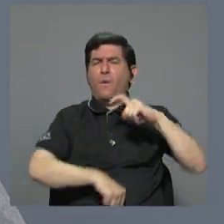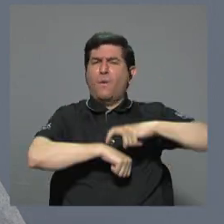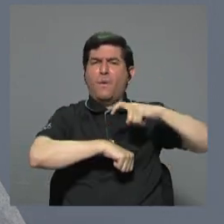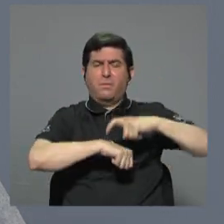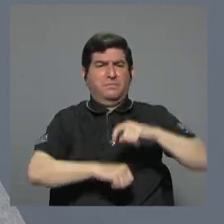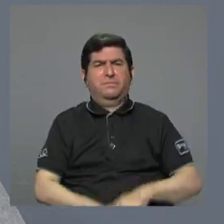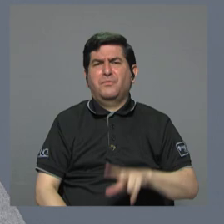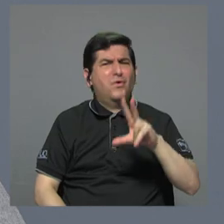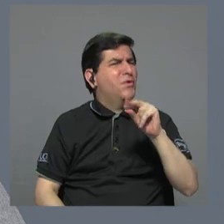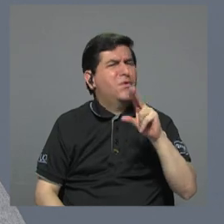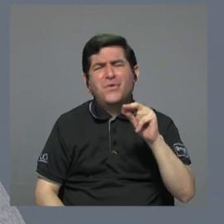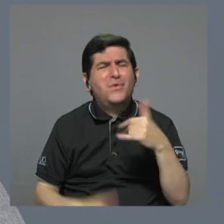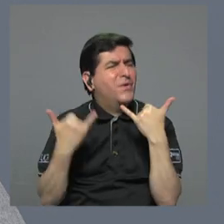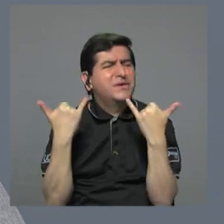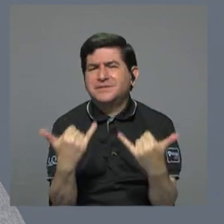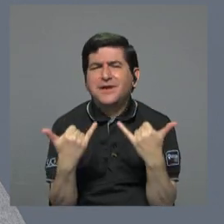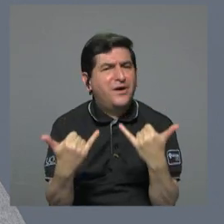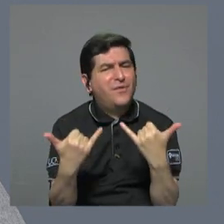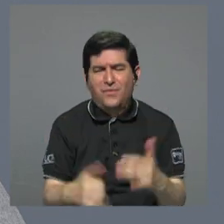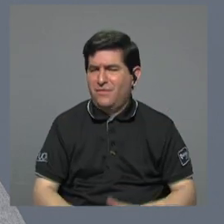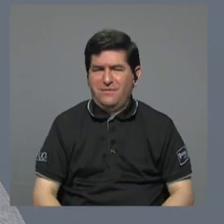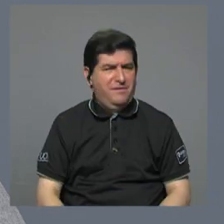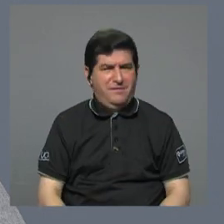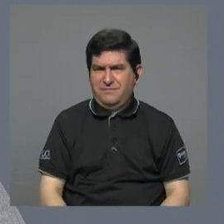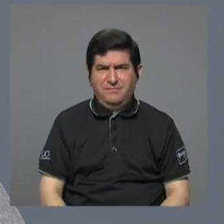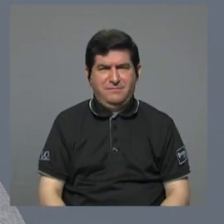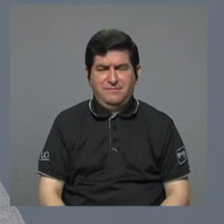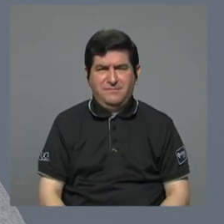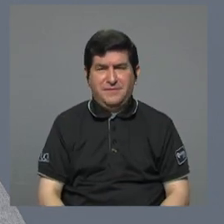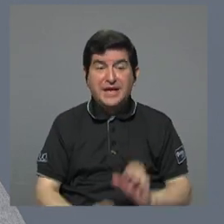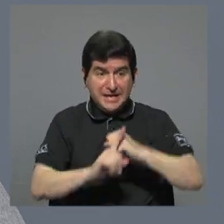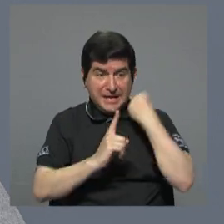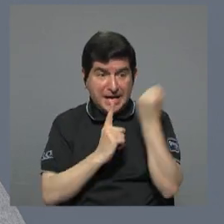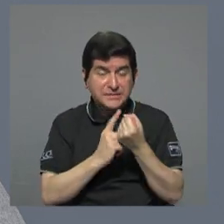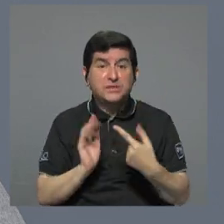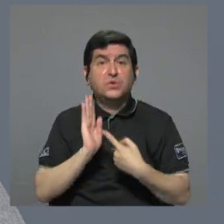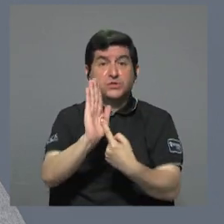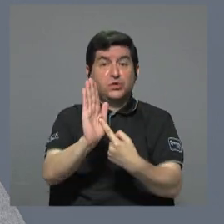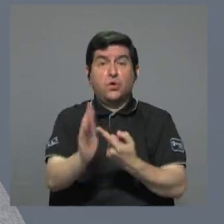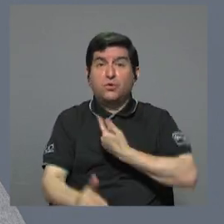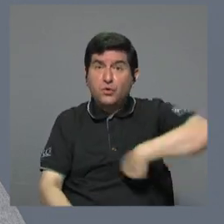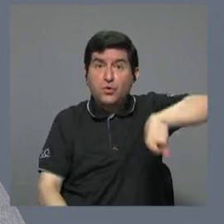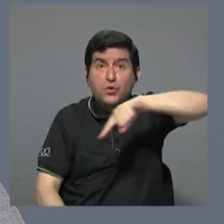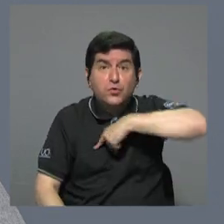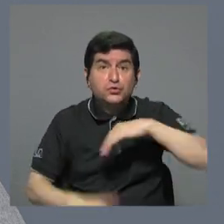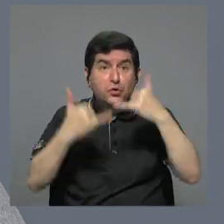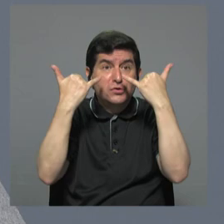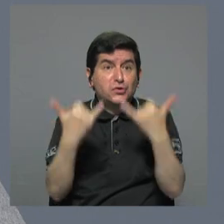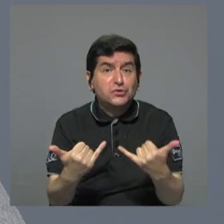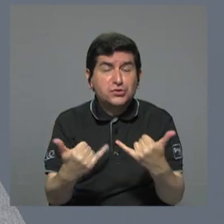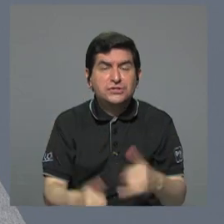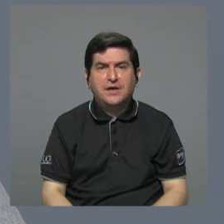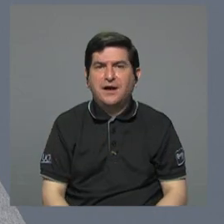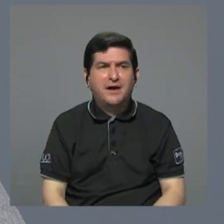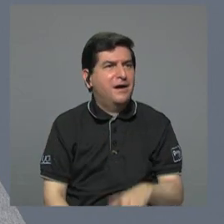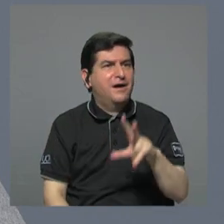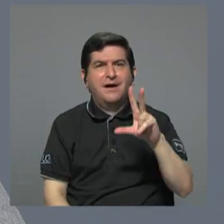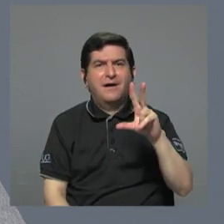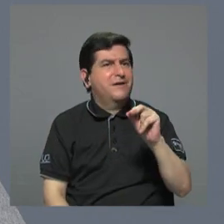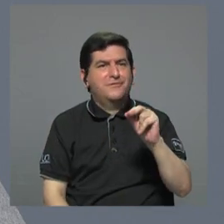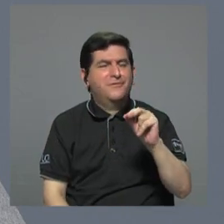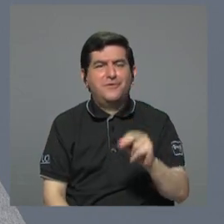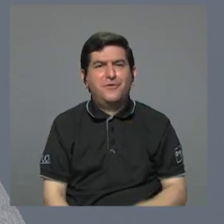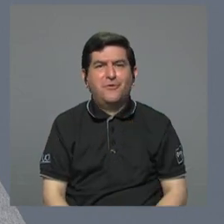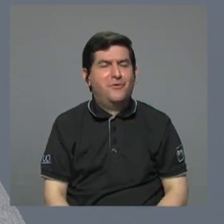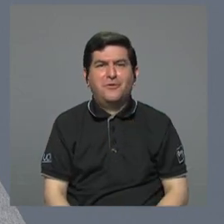que no es de ahora, ¿verdad?, sino que nos puso en evidencia que nosotros ya no éramos y que nos